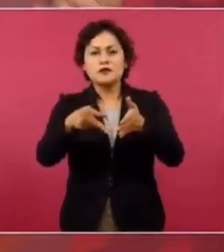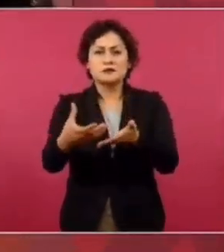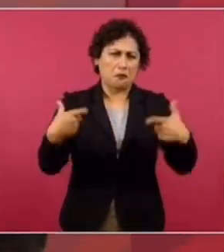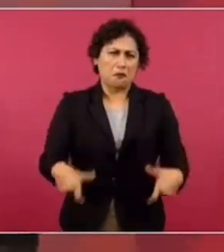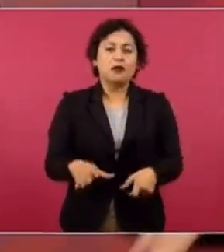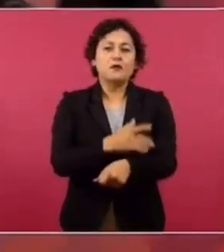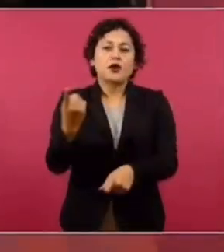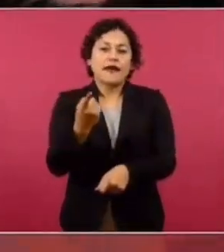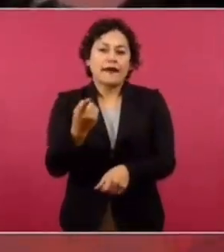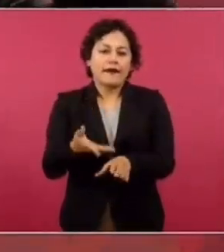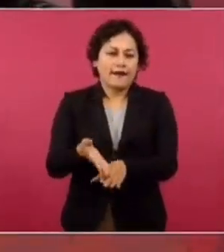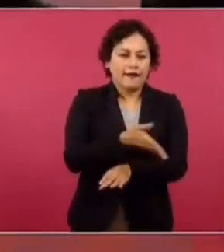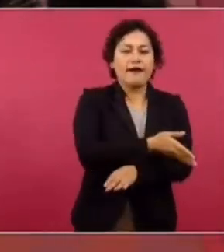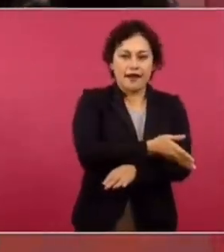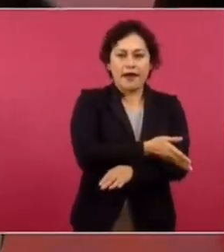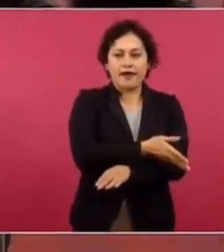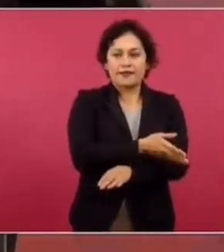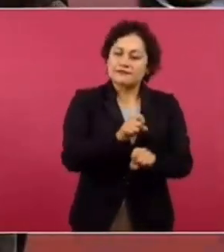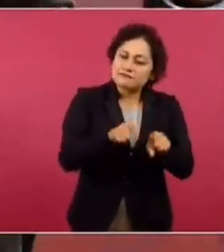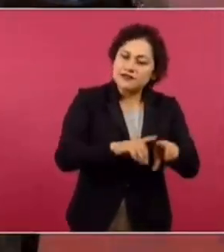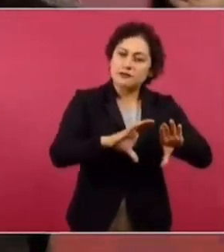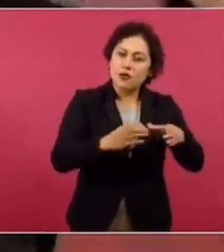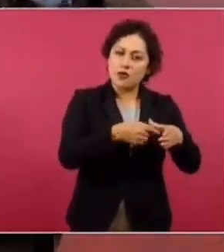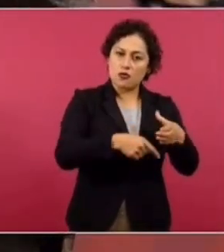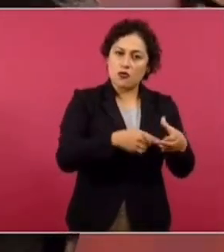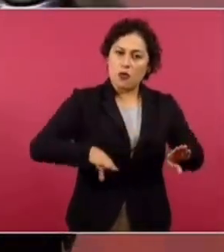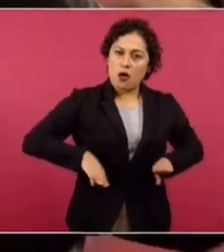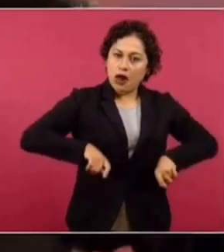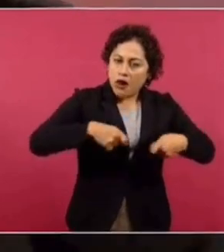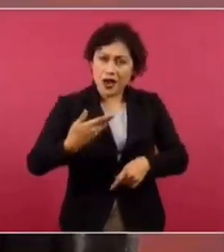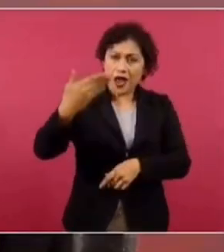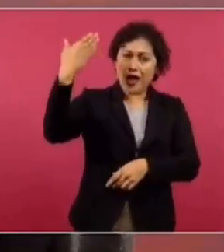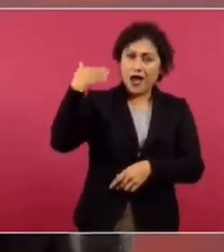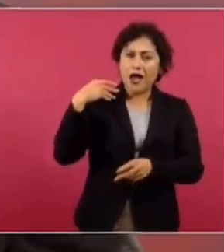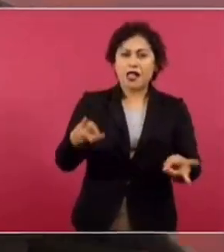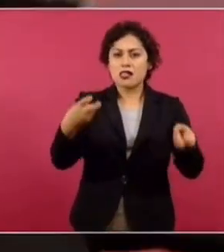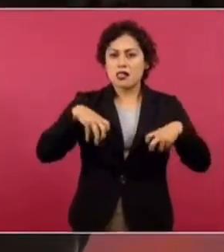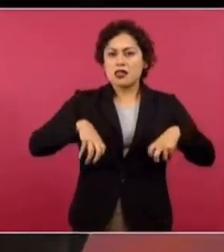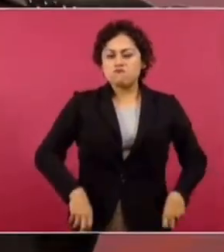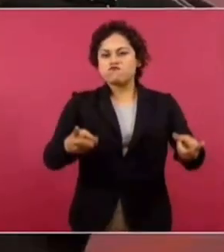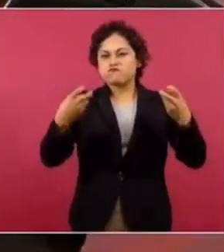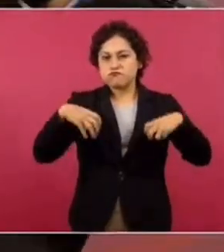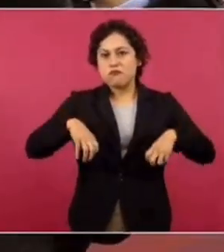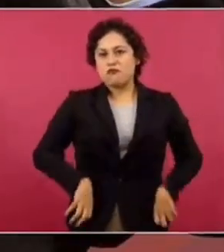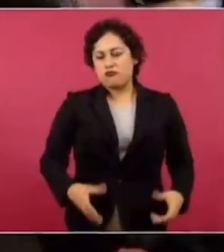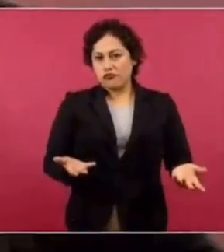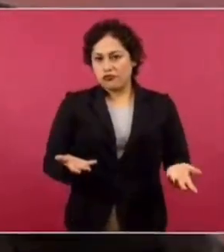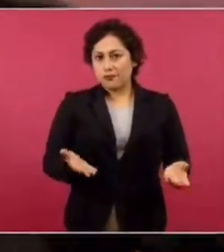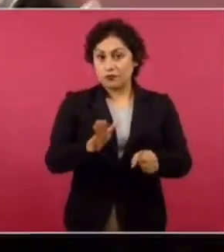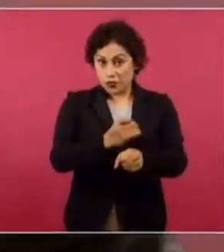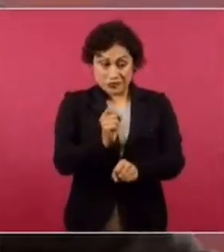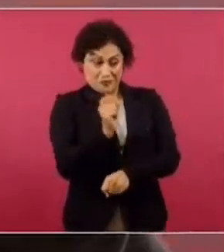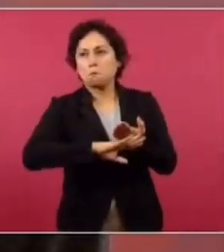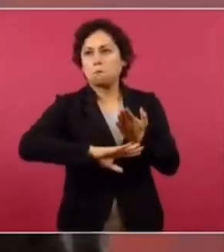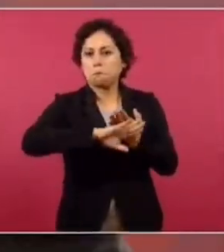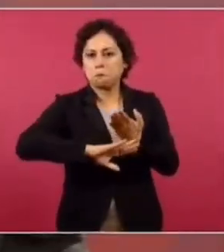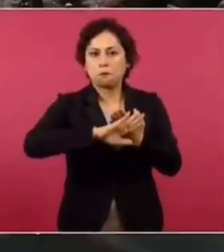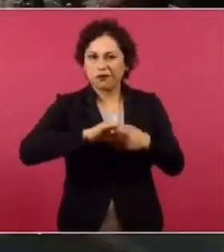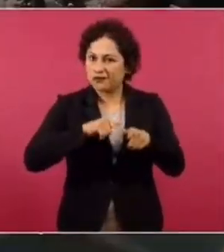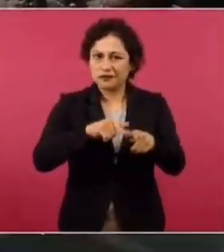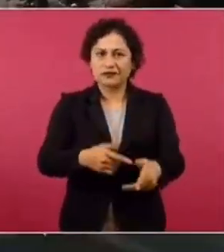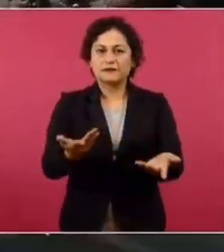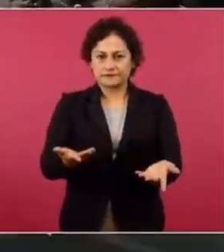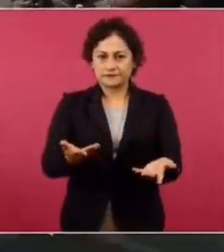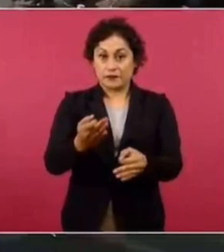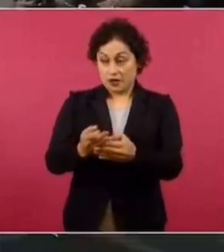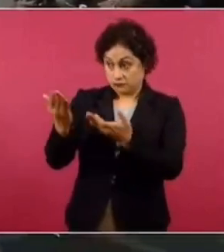o forman parte del bloque conservador corrupto que se dedicó a saquear a México. Y esos son los que tenemos ahora en contra, encima. Que por cierto,